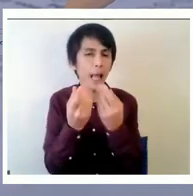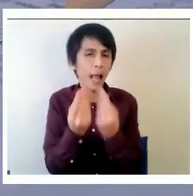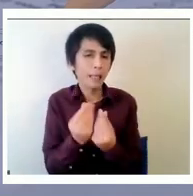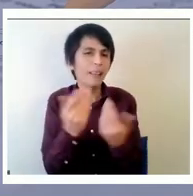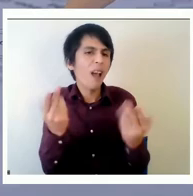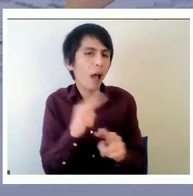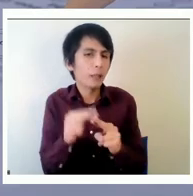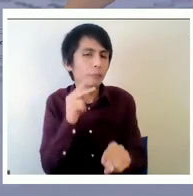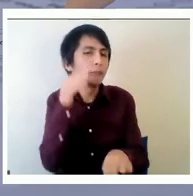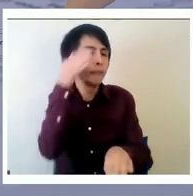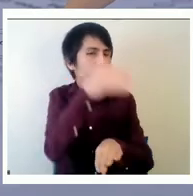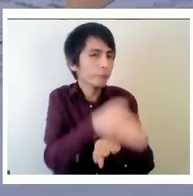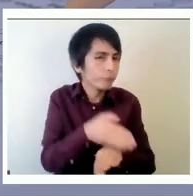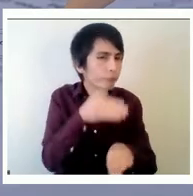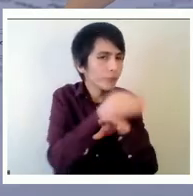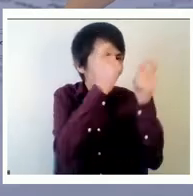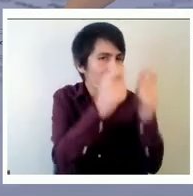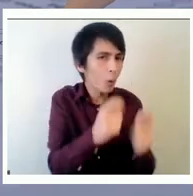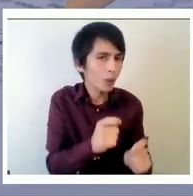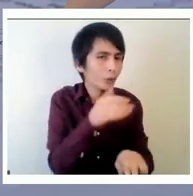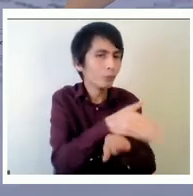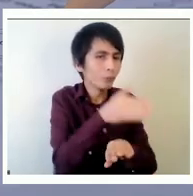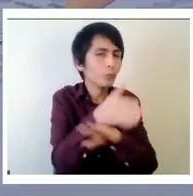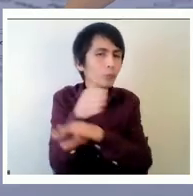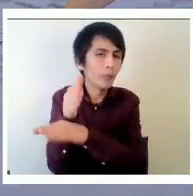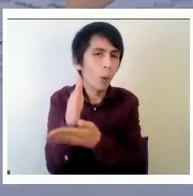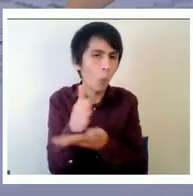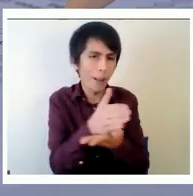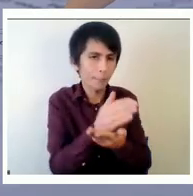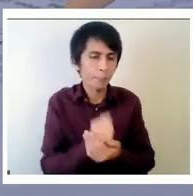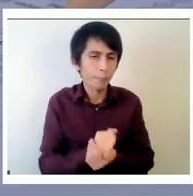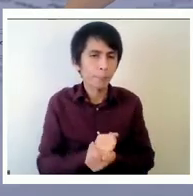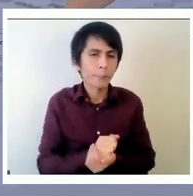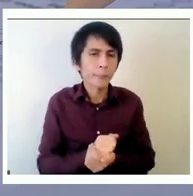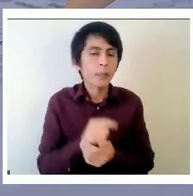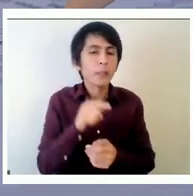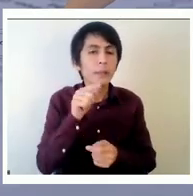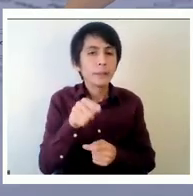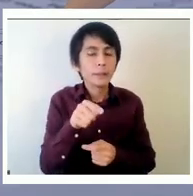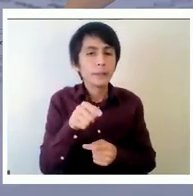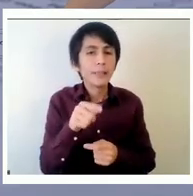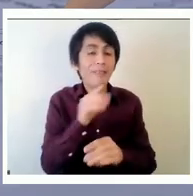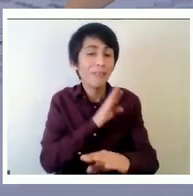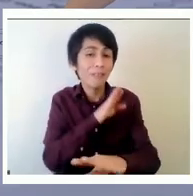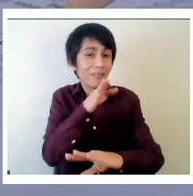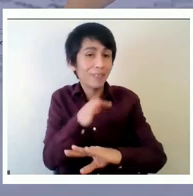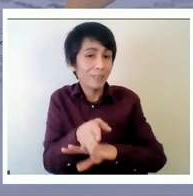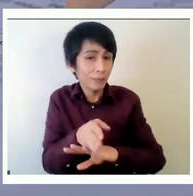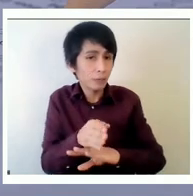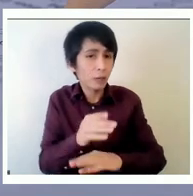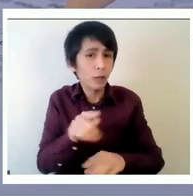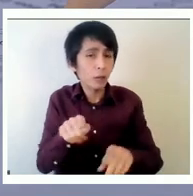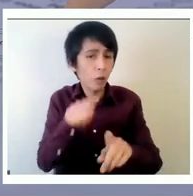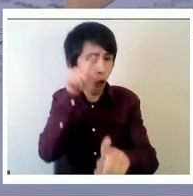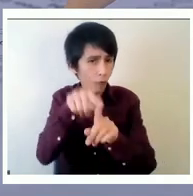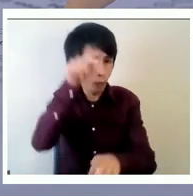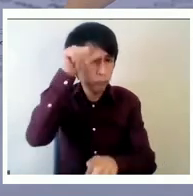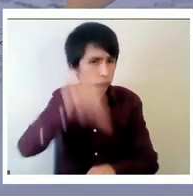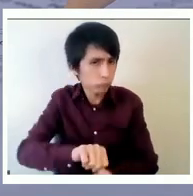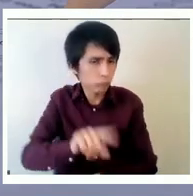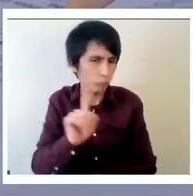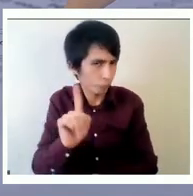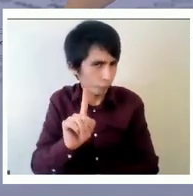a los establecimientos la idea es estas visitas no son punitivas no tienen es una evaluación